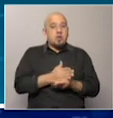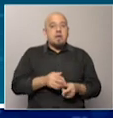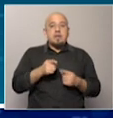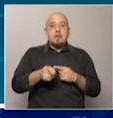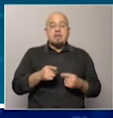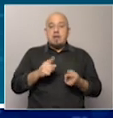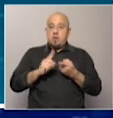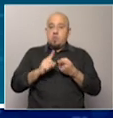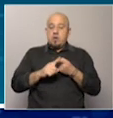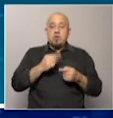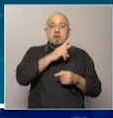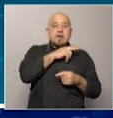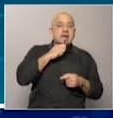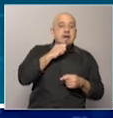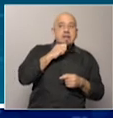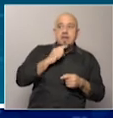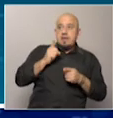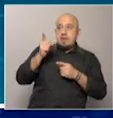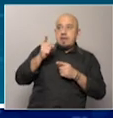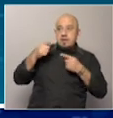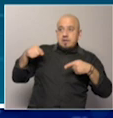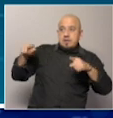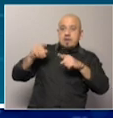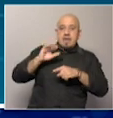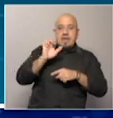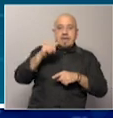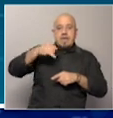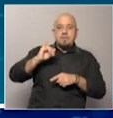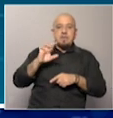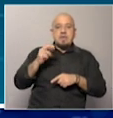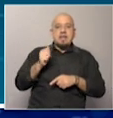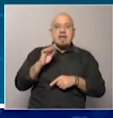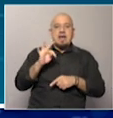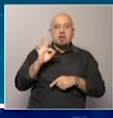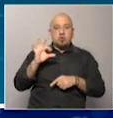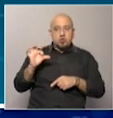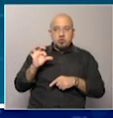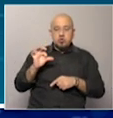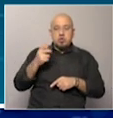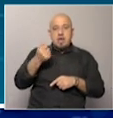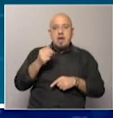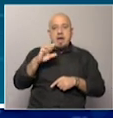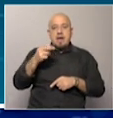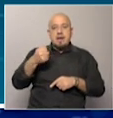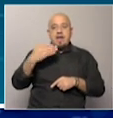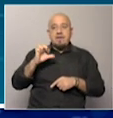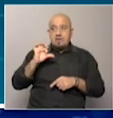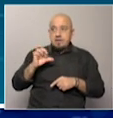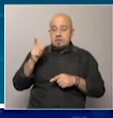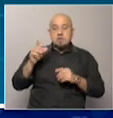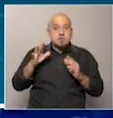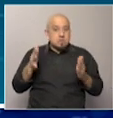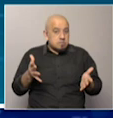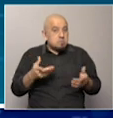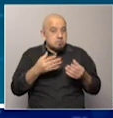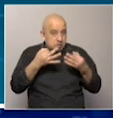acuerdo entre Israel y Emiratos Árabes Unidos, que de alguna manera es una muy buena noticia. Me imagino, tú me dirás